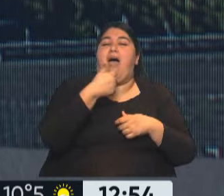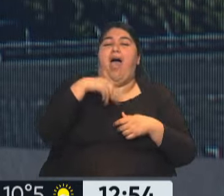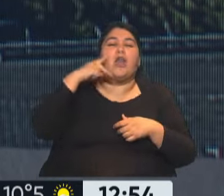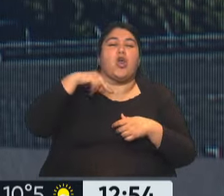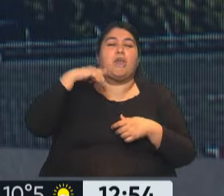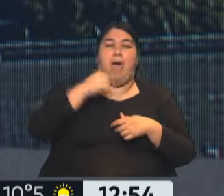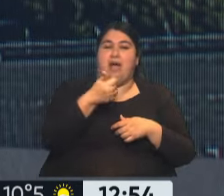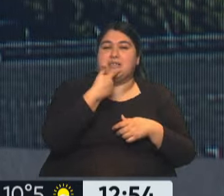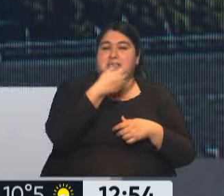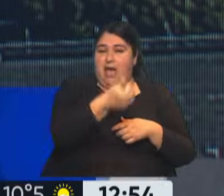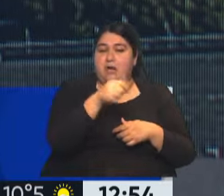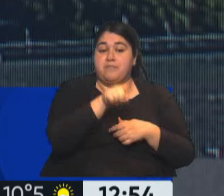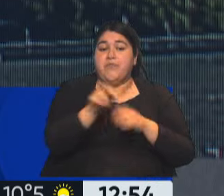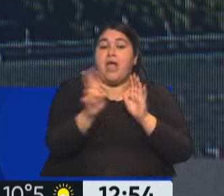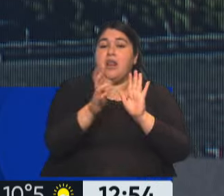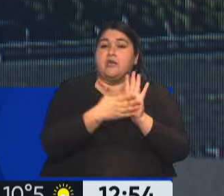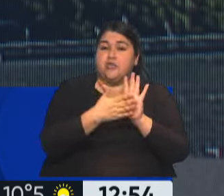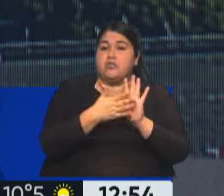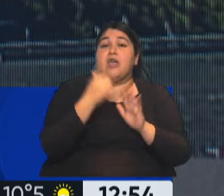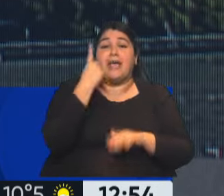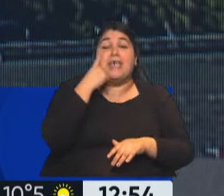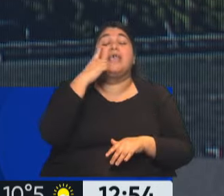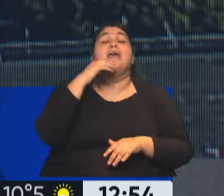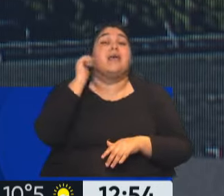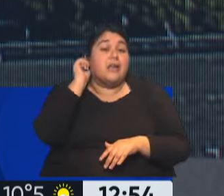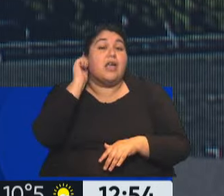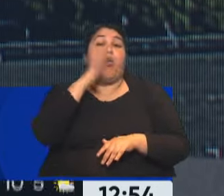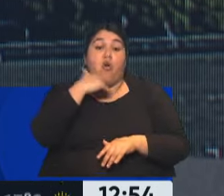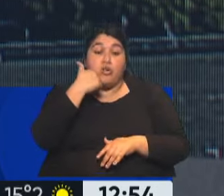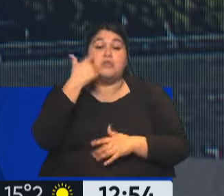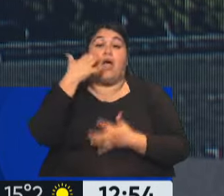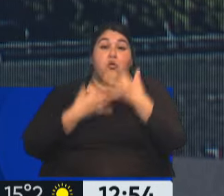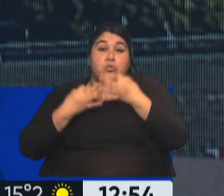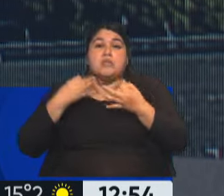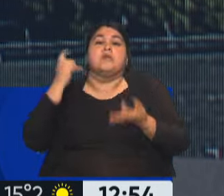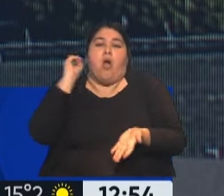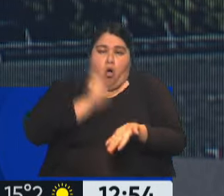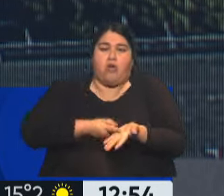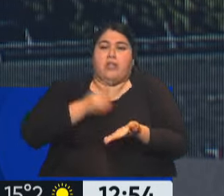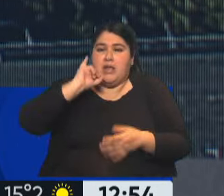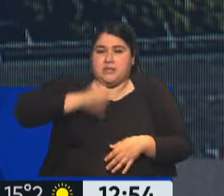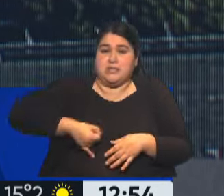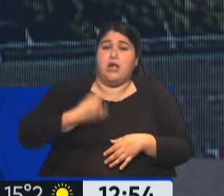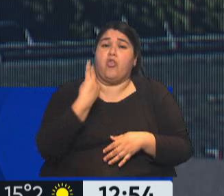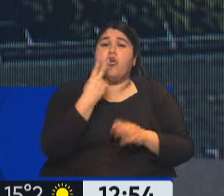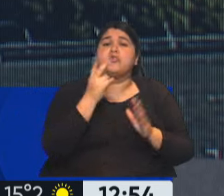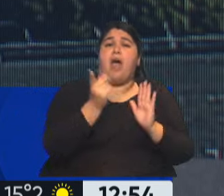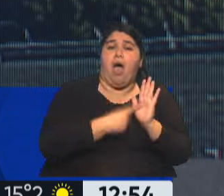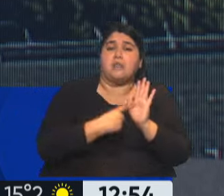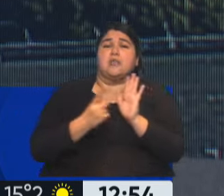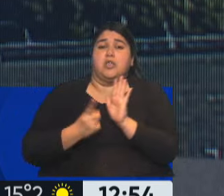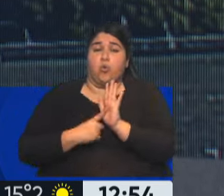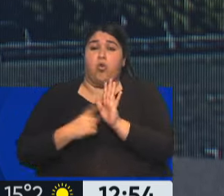Fue a partir de una resolución de la IGJ, la Inspección General de Justicia, en base a dos artículos que forman parte del Decreto